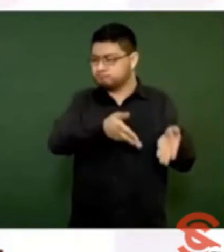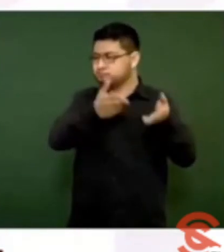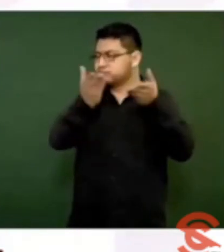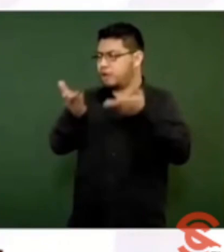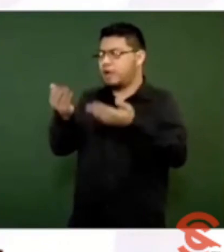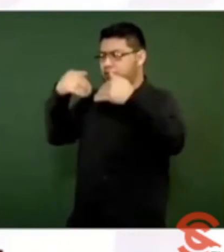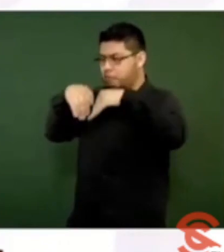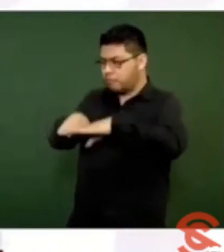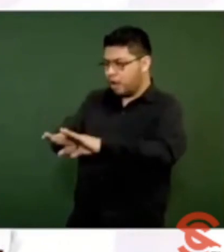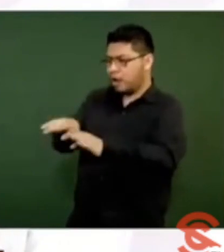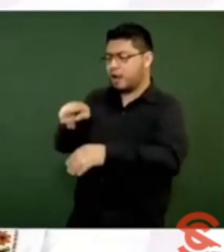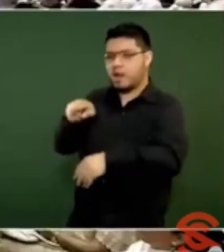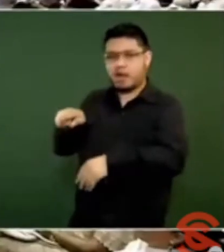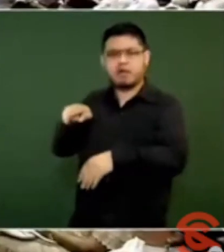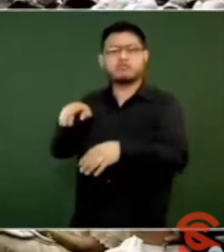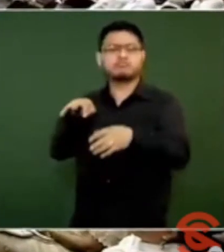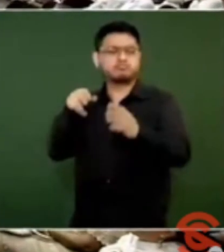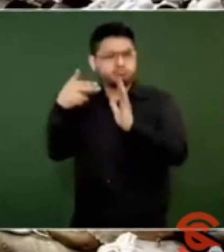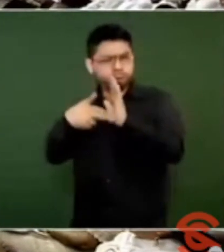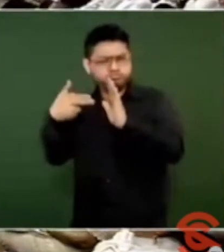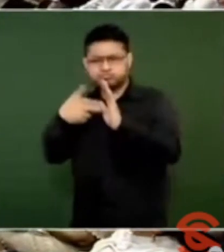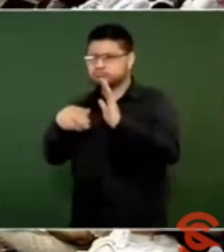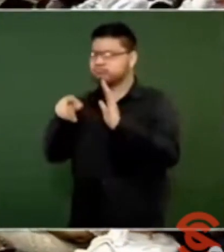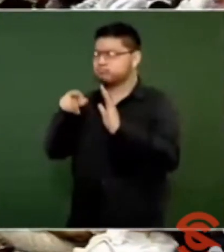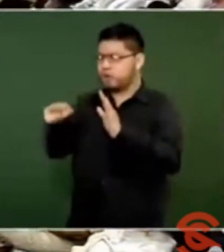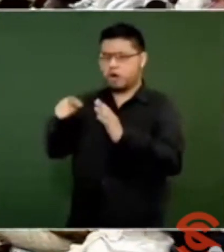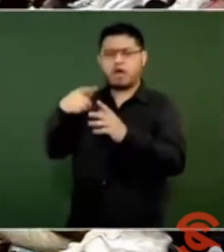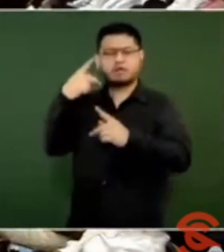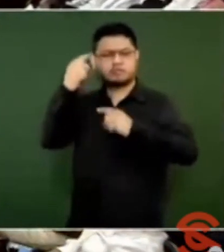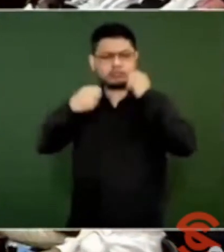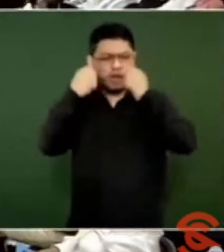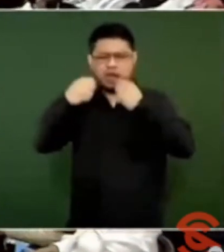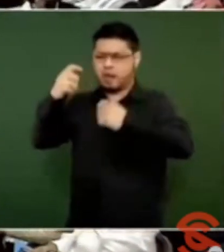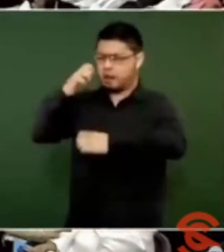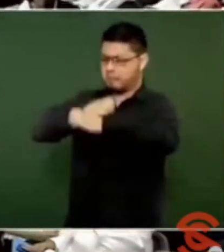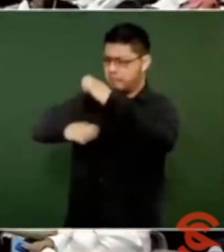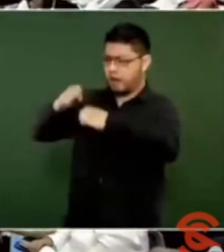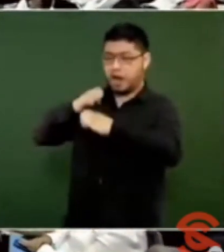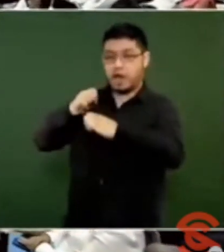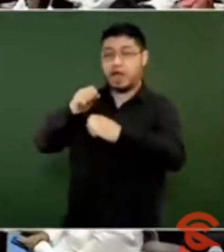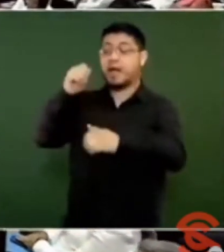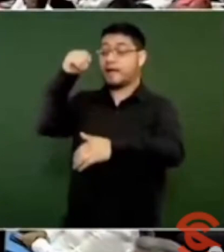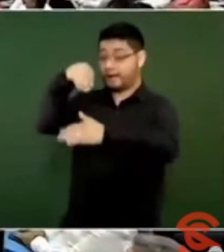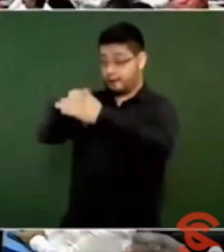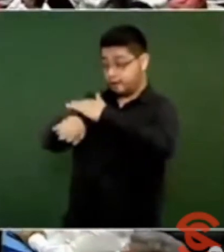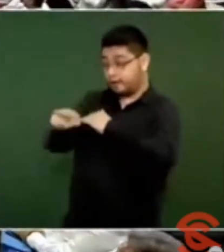restaurantes, tiendas, empresas y otras actividades productivas.